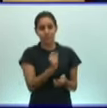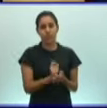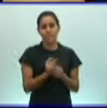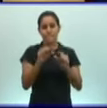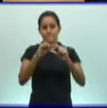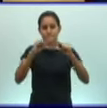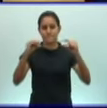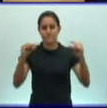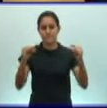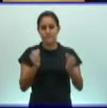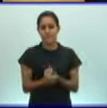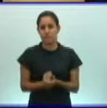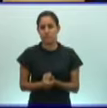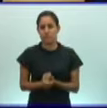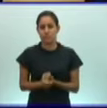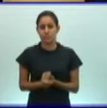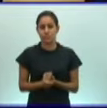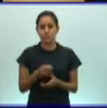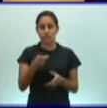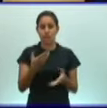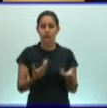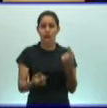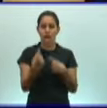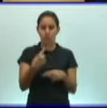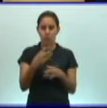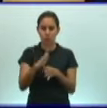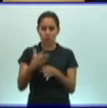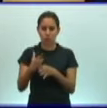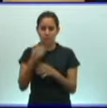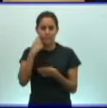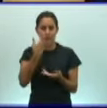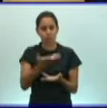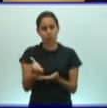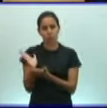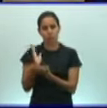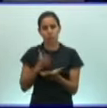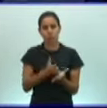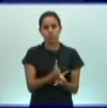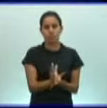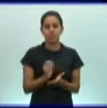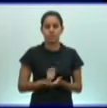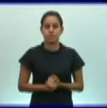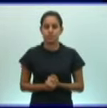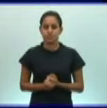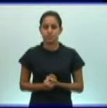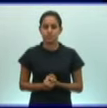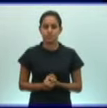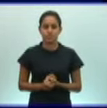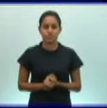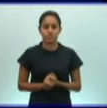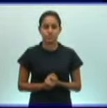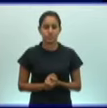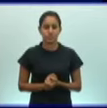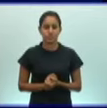de platos mintos, quisiera presentarles a continuación lo siguiente. Aquí estamos presentando